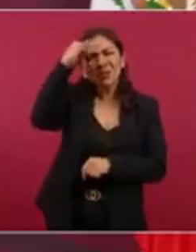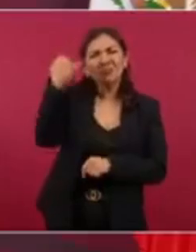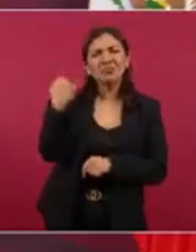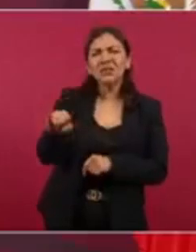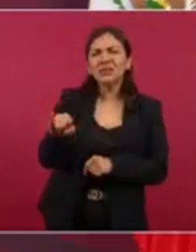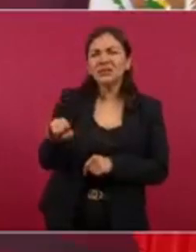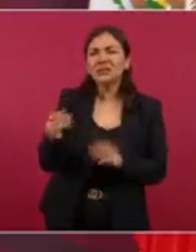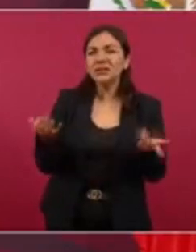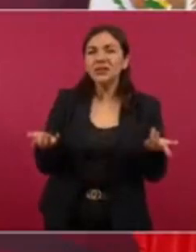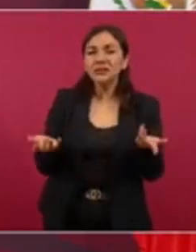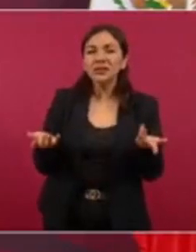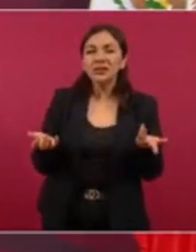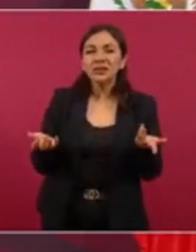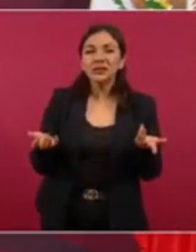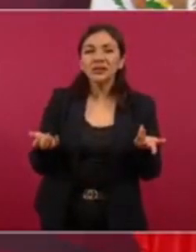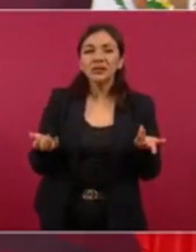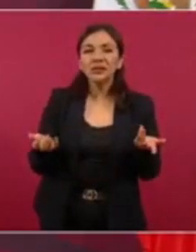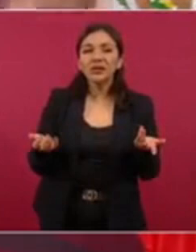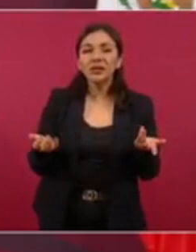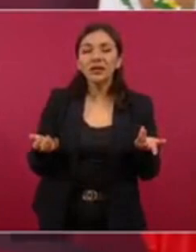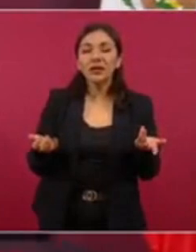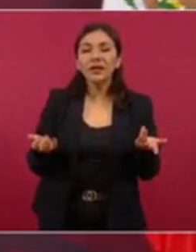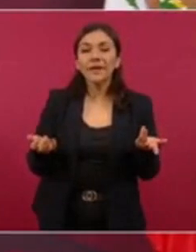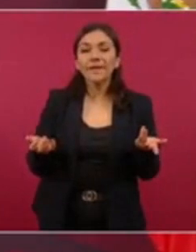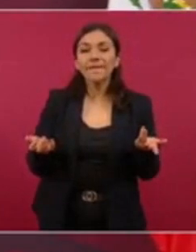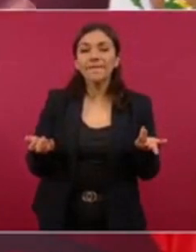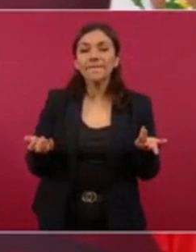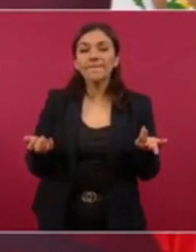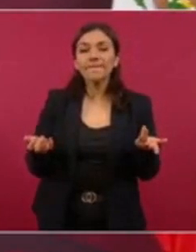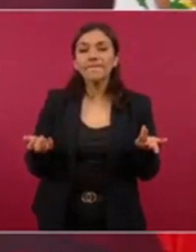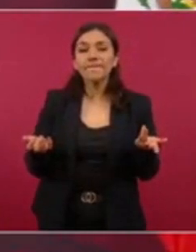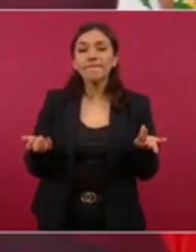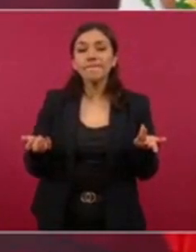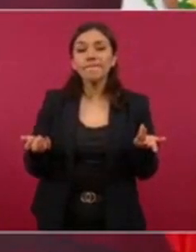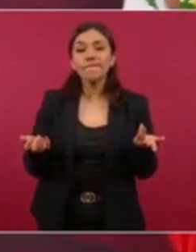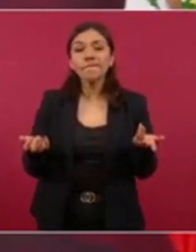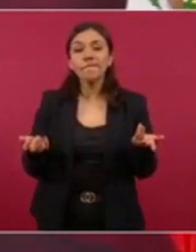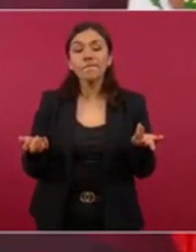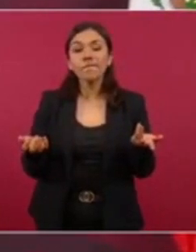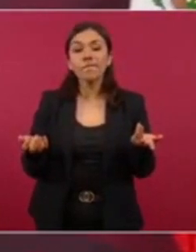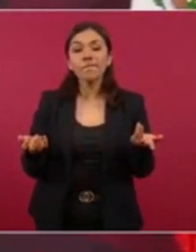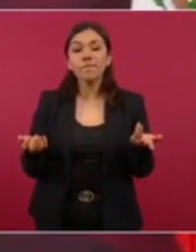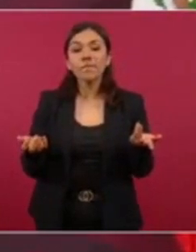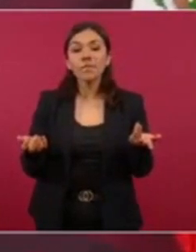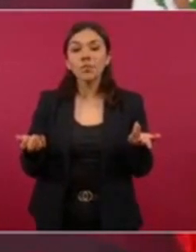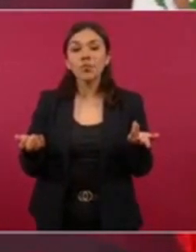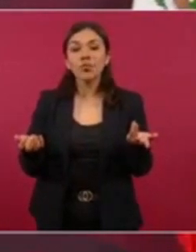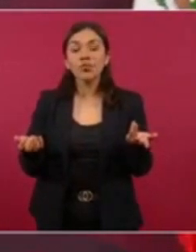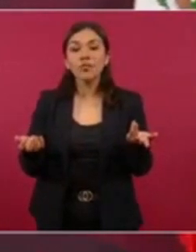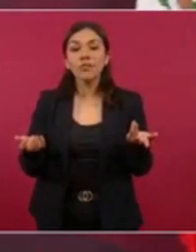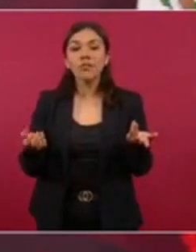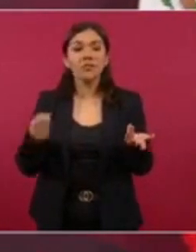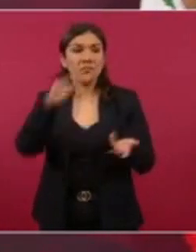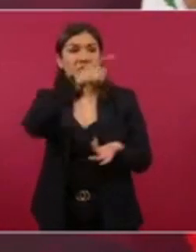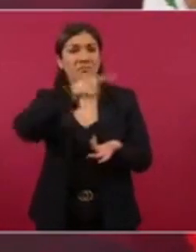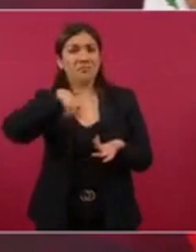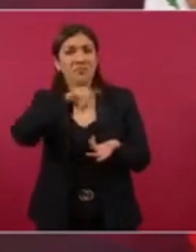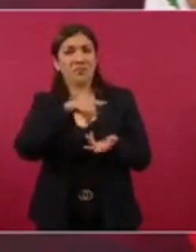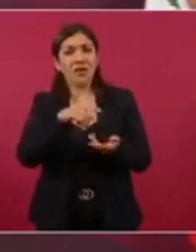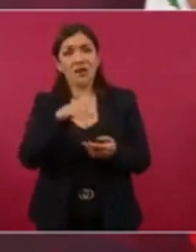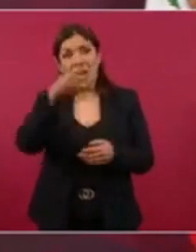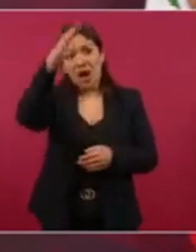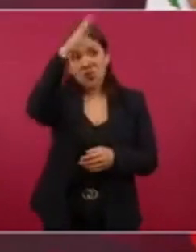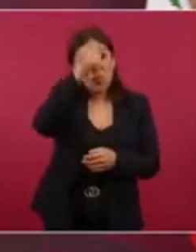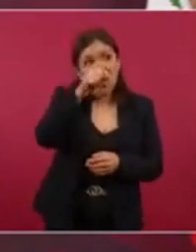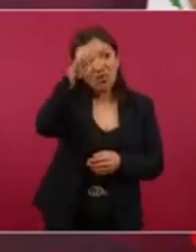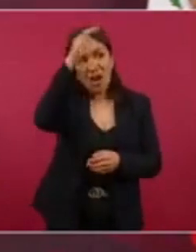aquí se hacen todos estos acuerdos